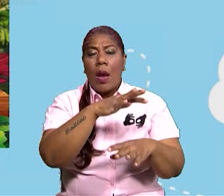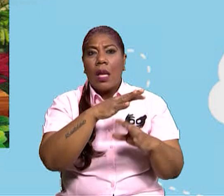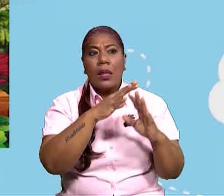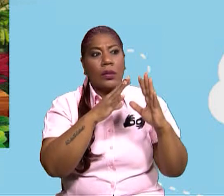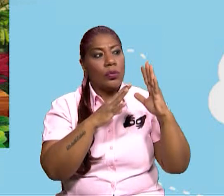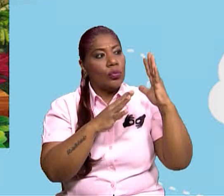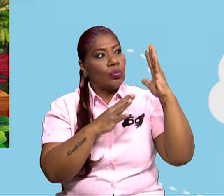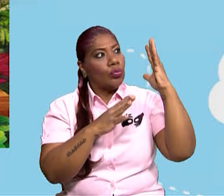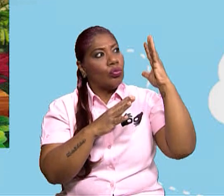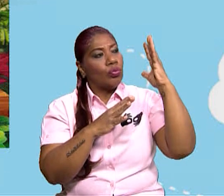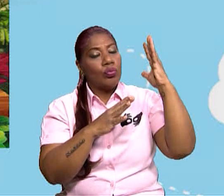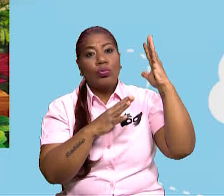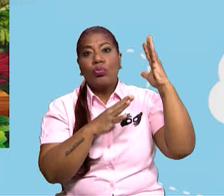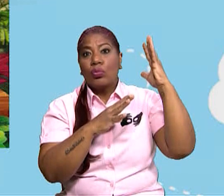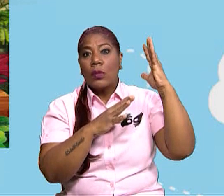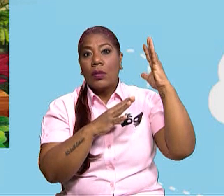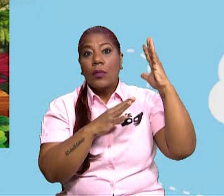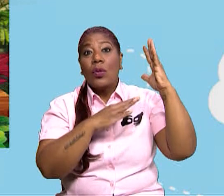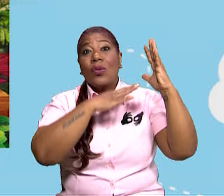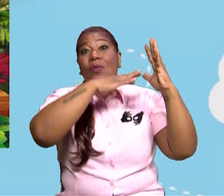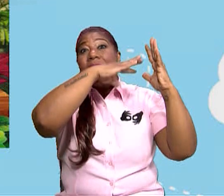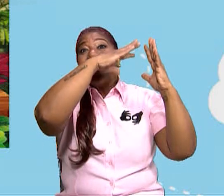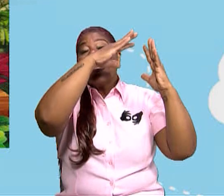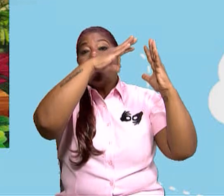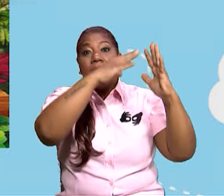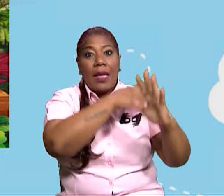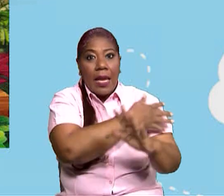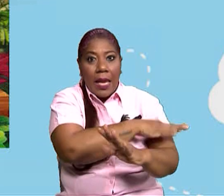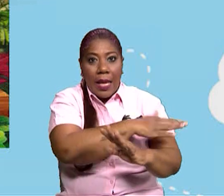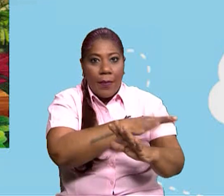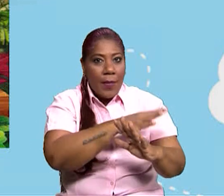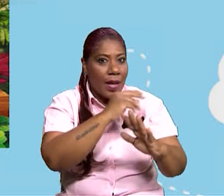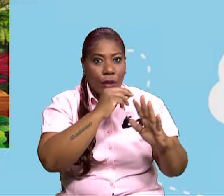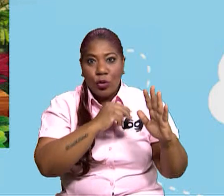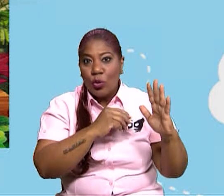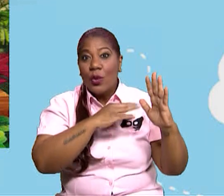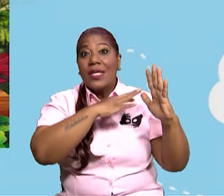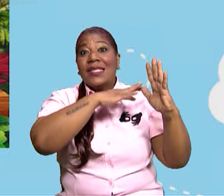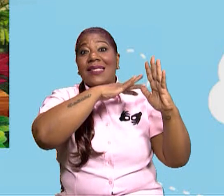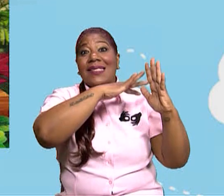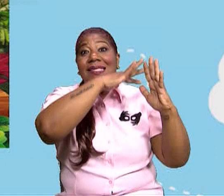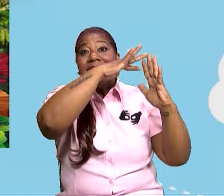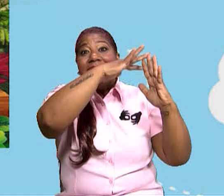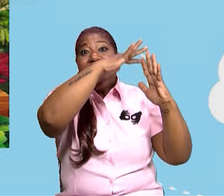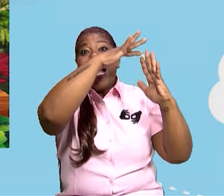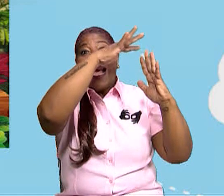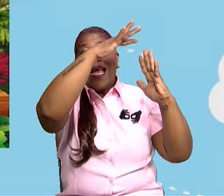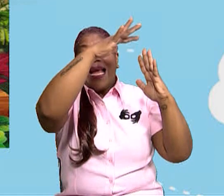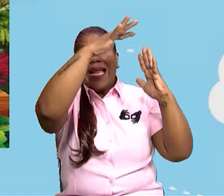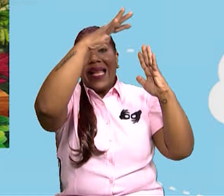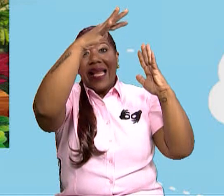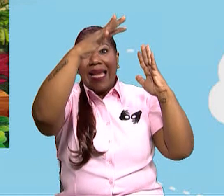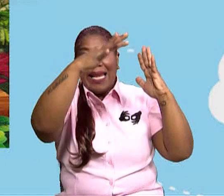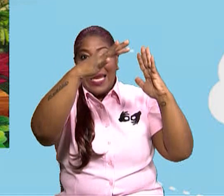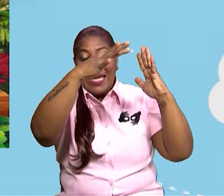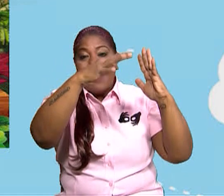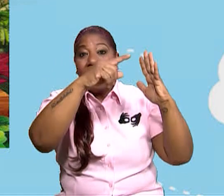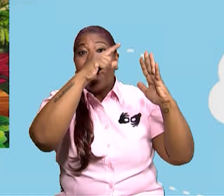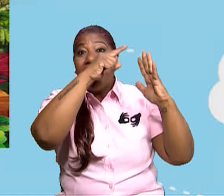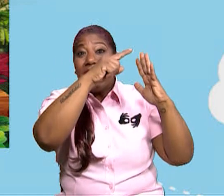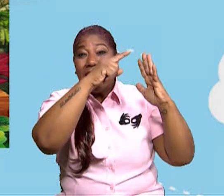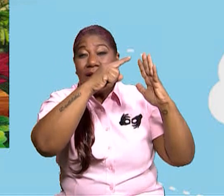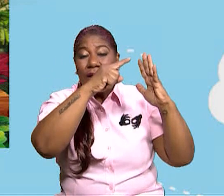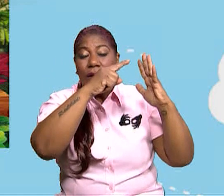están expuestos a las temperaturas más altas y a los vientos más fuertes que se sienten en el